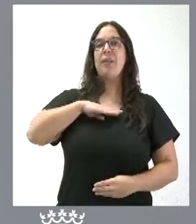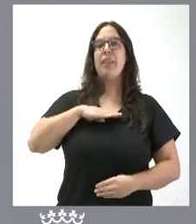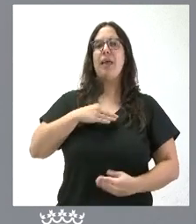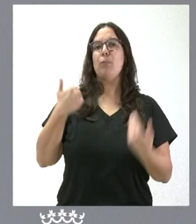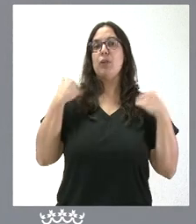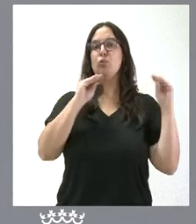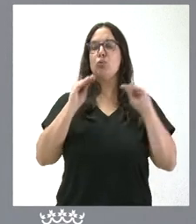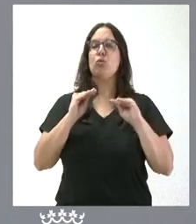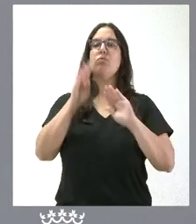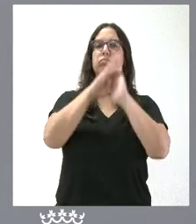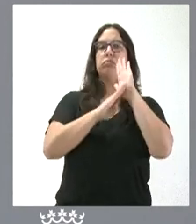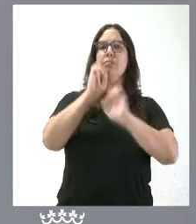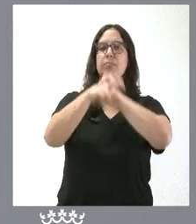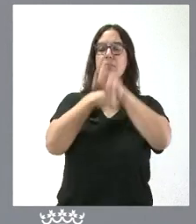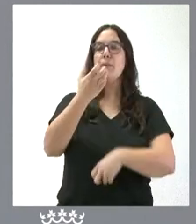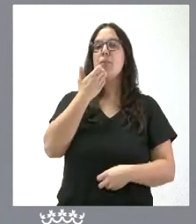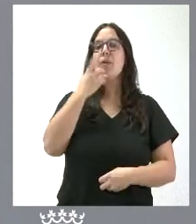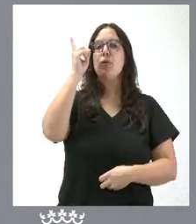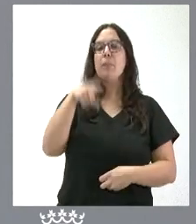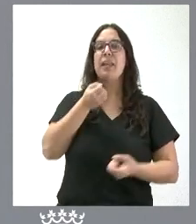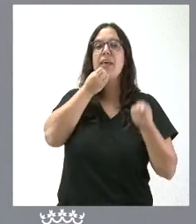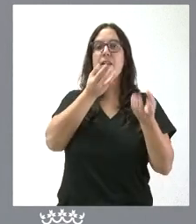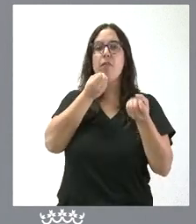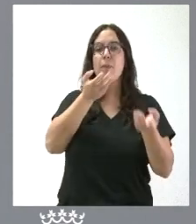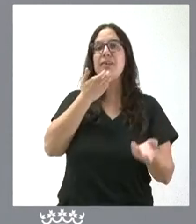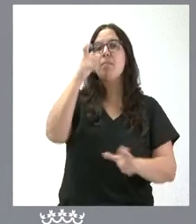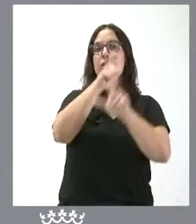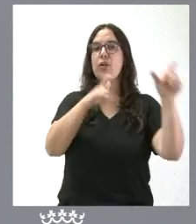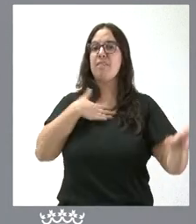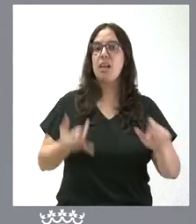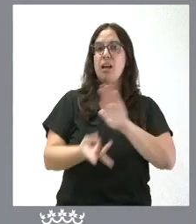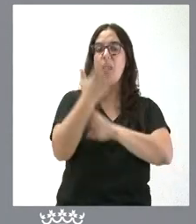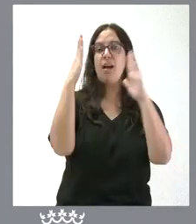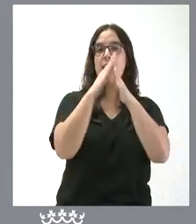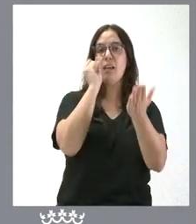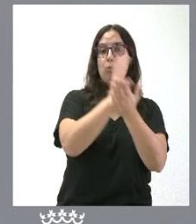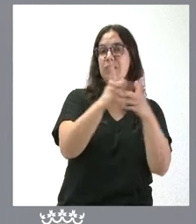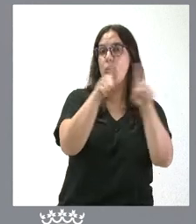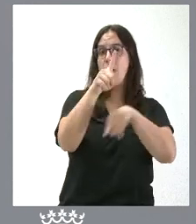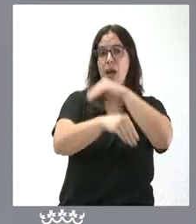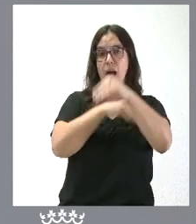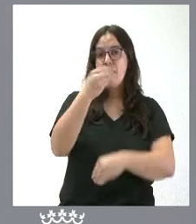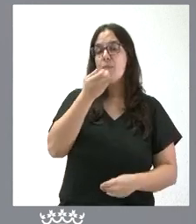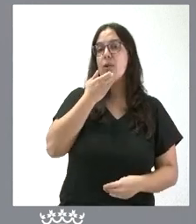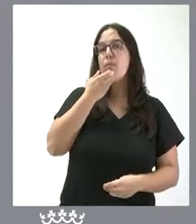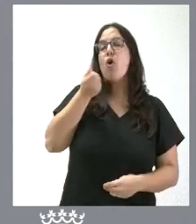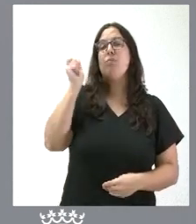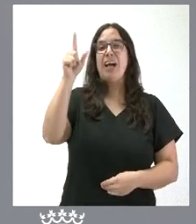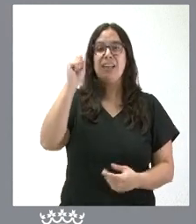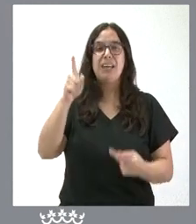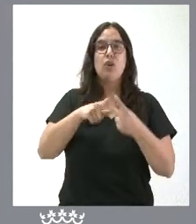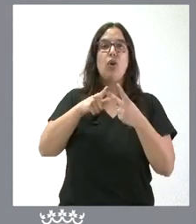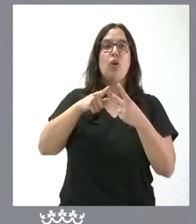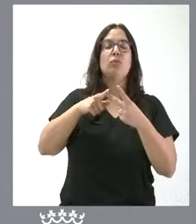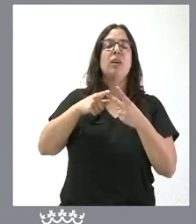incorporando la de informar sobre solicitudes para la instalación de casas de apuestas, al igual que sucede actualmente en el caso de los casinos, salas de bingo